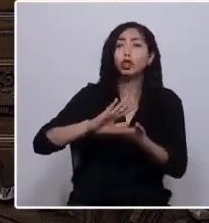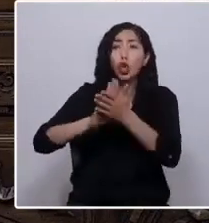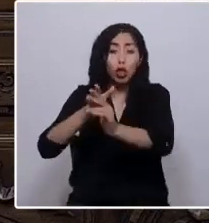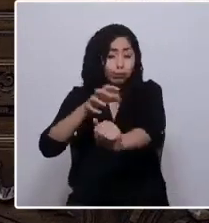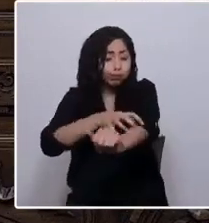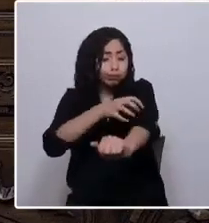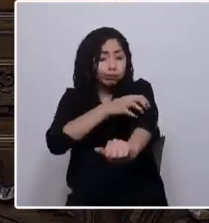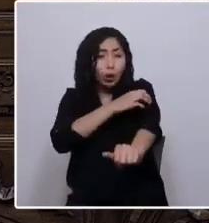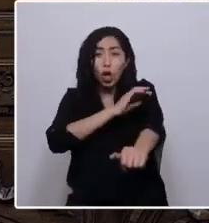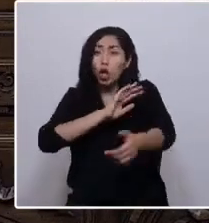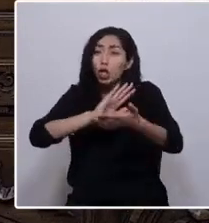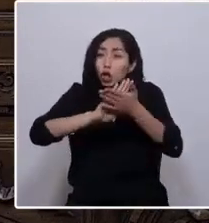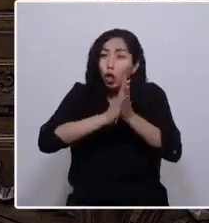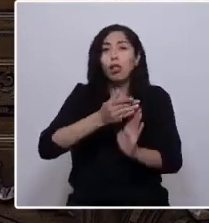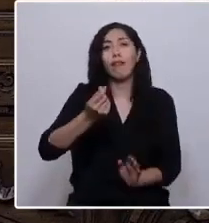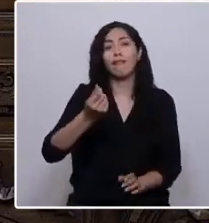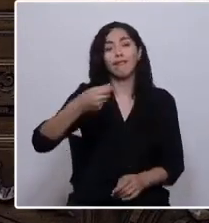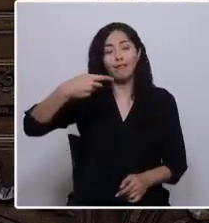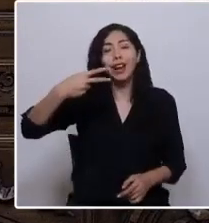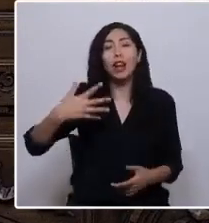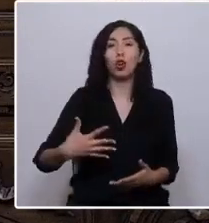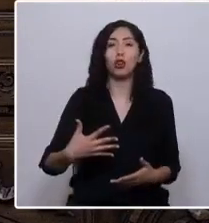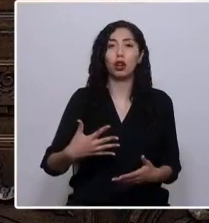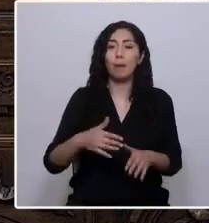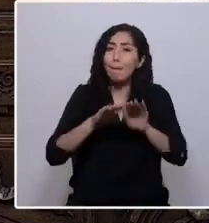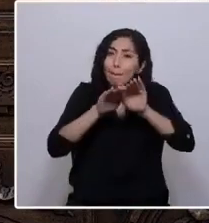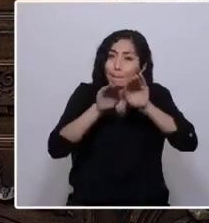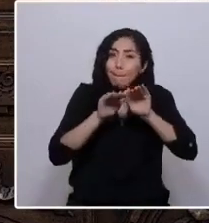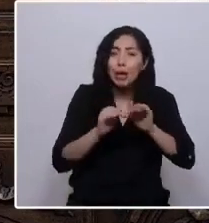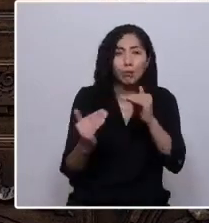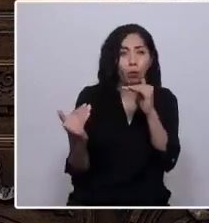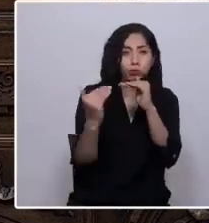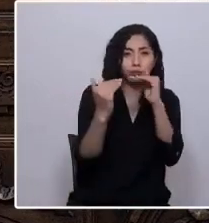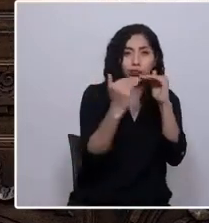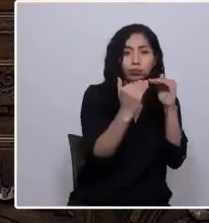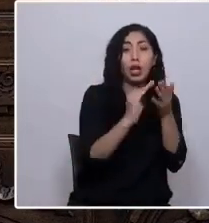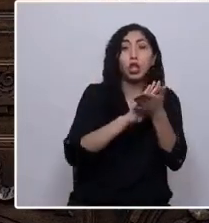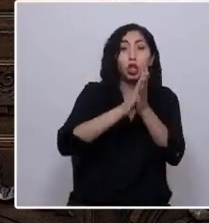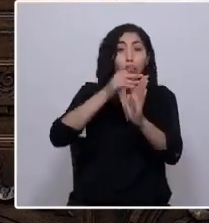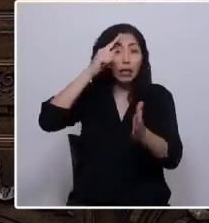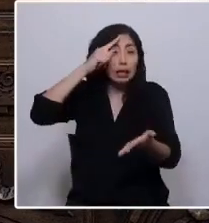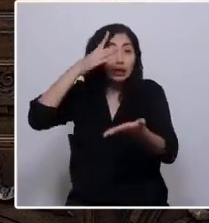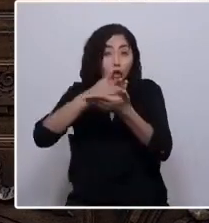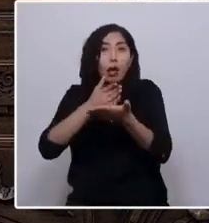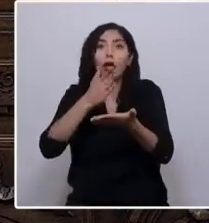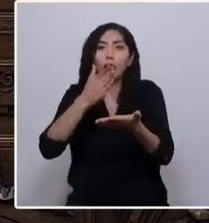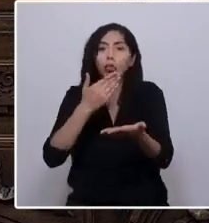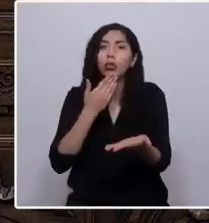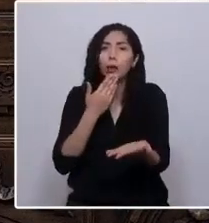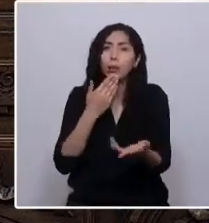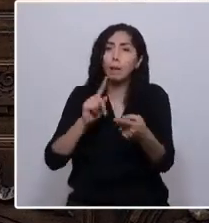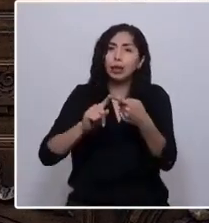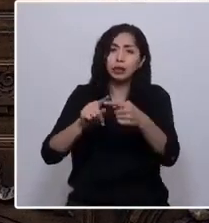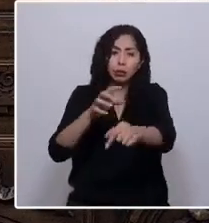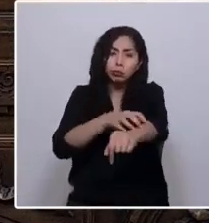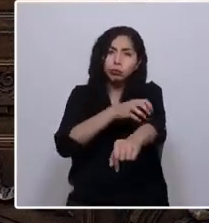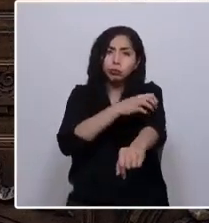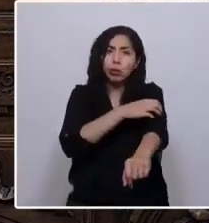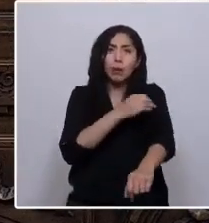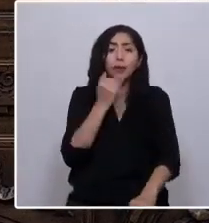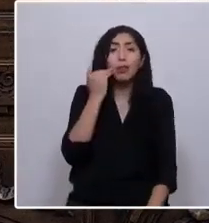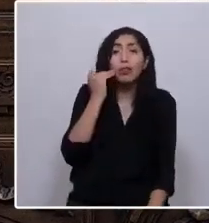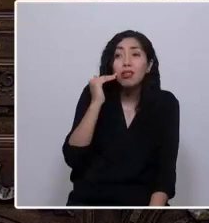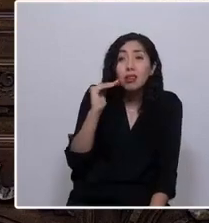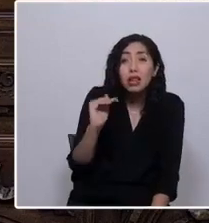mismo valor, en donde todas las decisiones locales se tomen en las regiones, en donde todos los niños no tengan que abandonar sus hogares